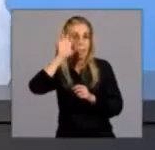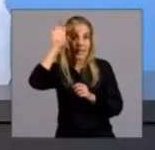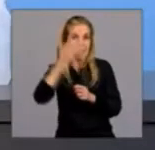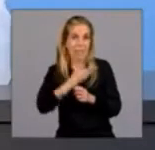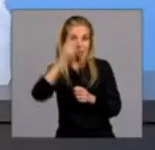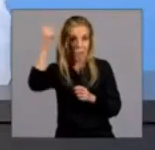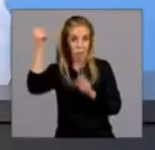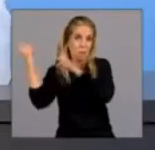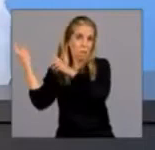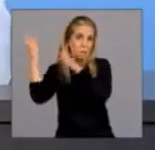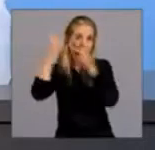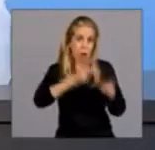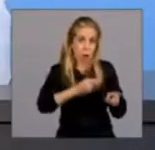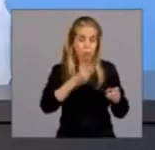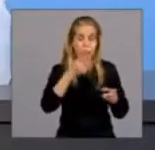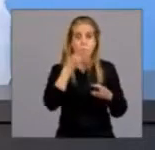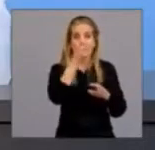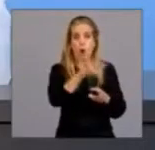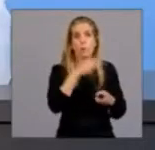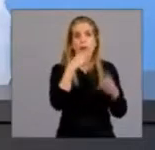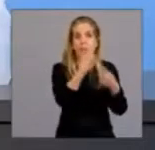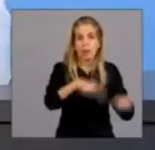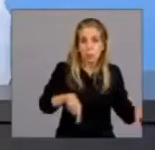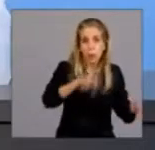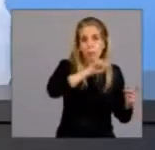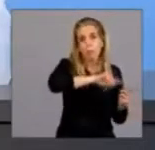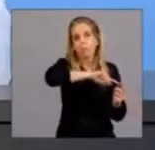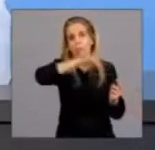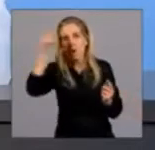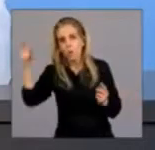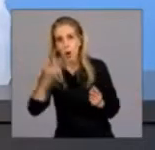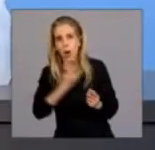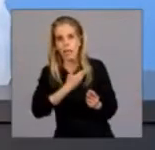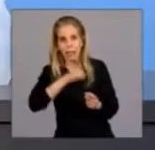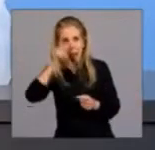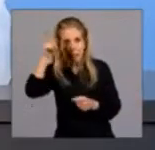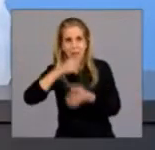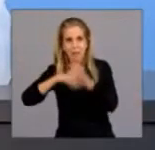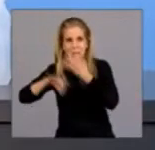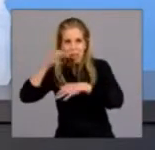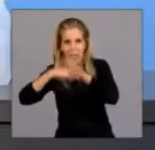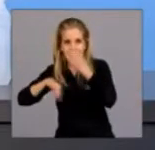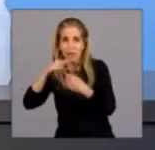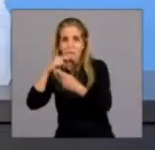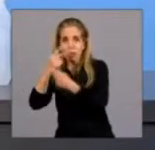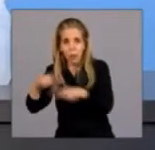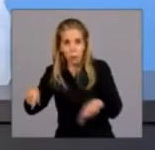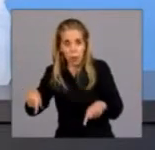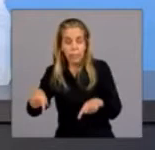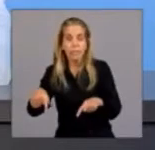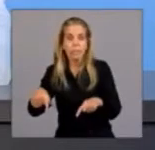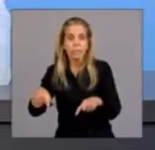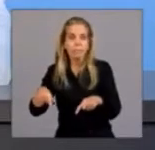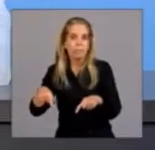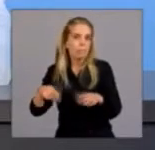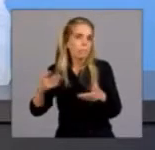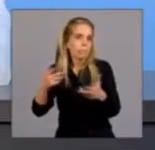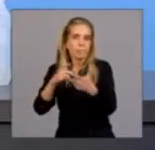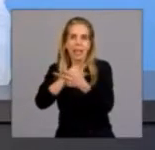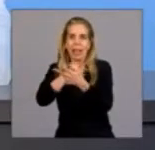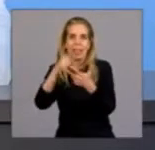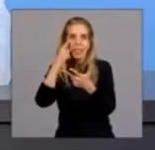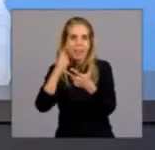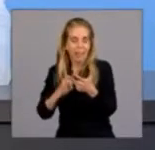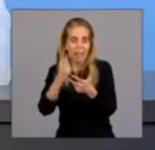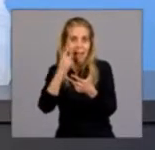comprar verduras, que volvió a vender esas verduras a ese lugar de Santa Fe. Durante 3 días